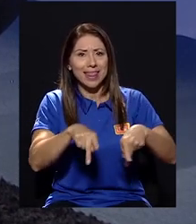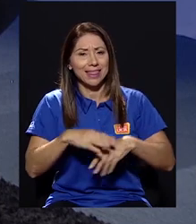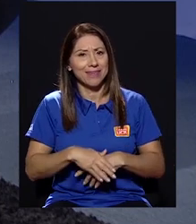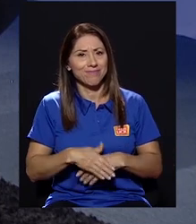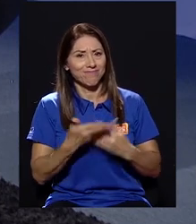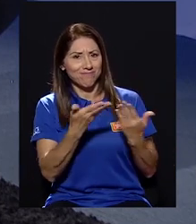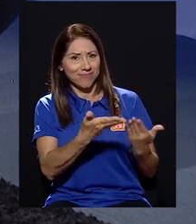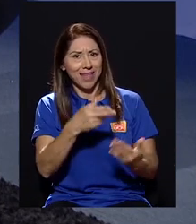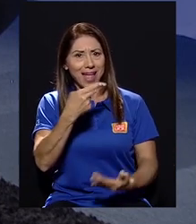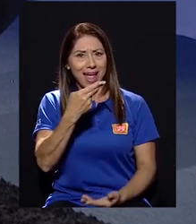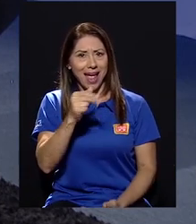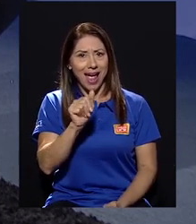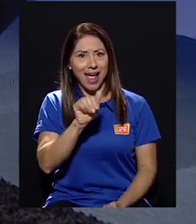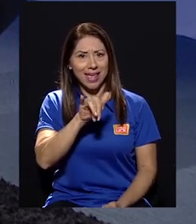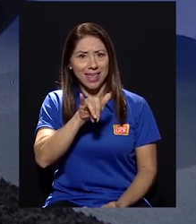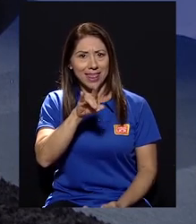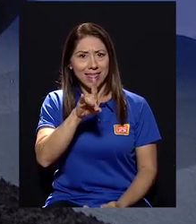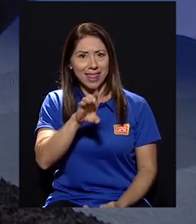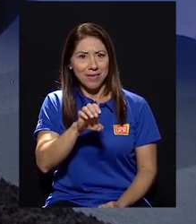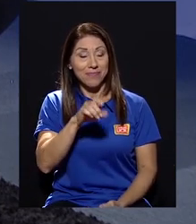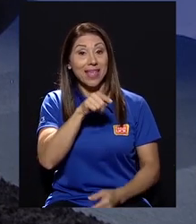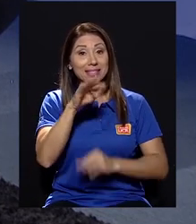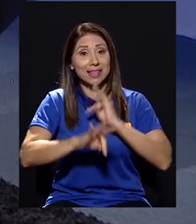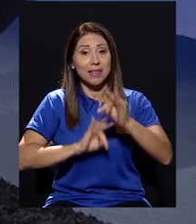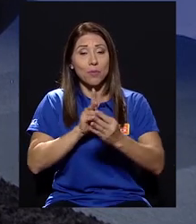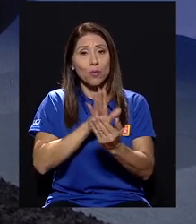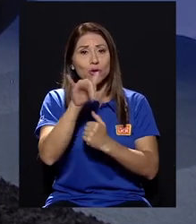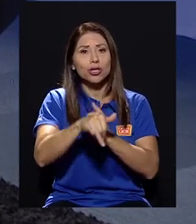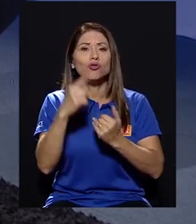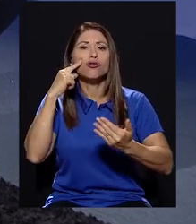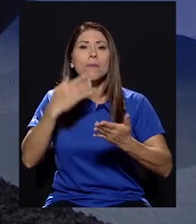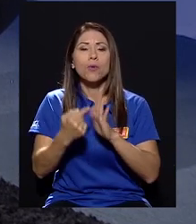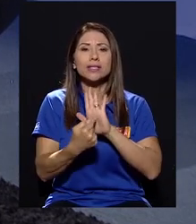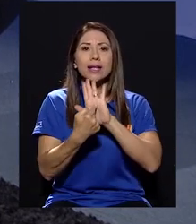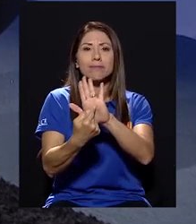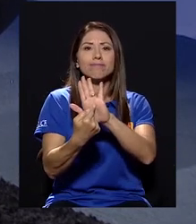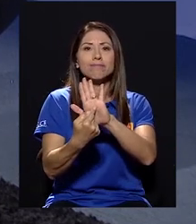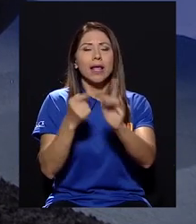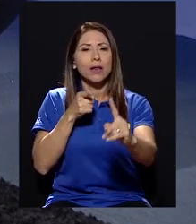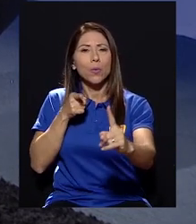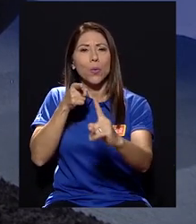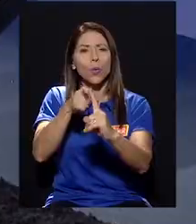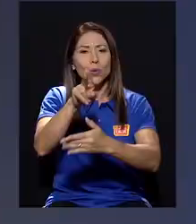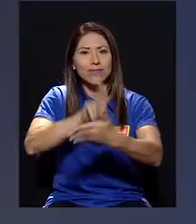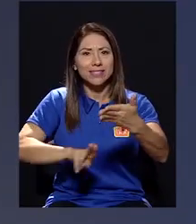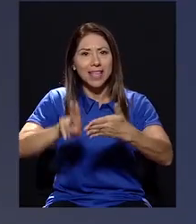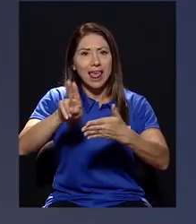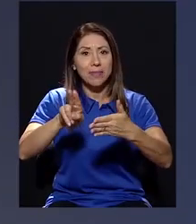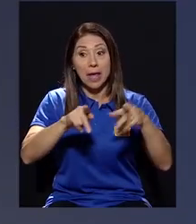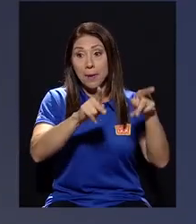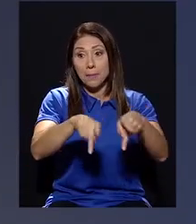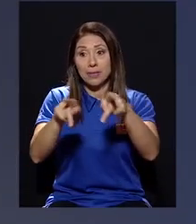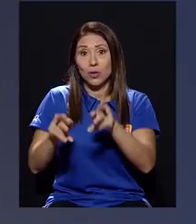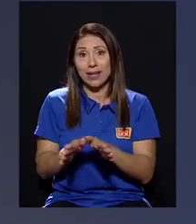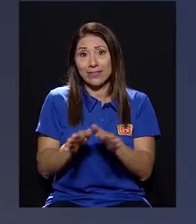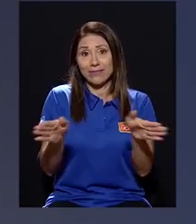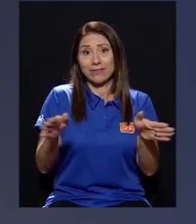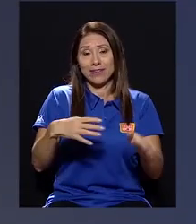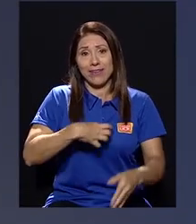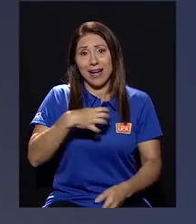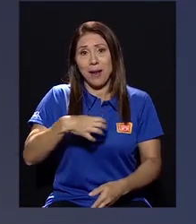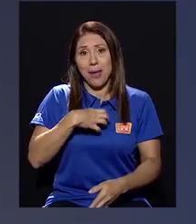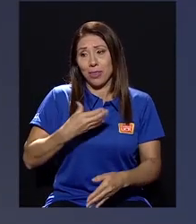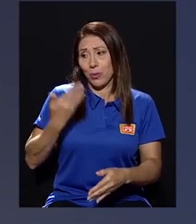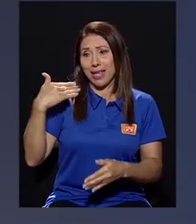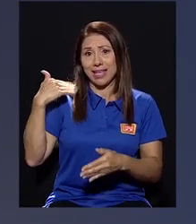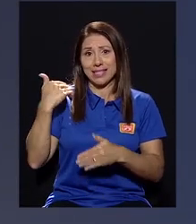Y ese tipo de proyectos yo creo que demuestran verdaderamente la razón de ser de la universidad y algo que la sociedad civil le estaba reclamando